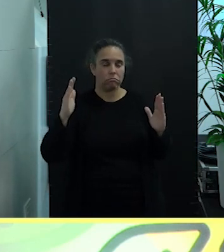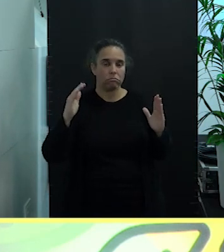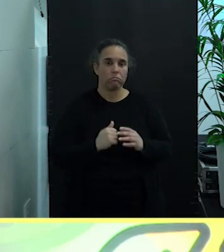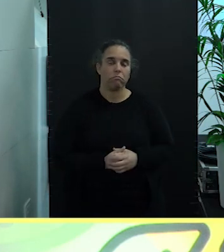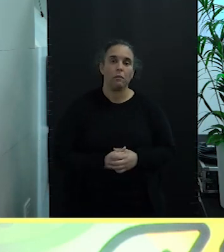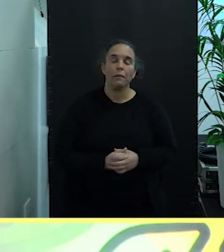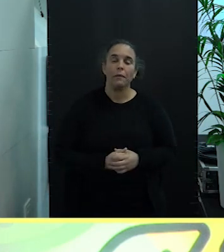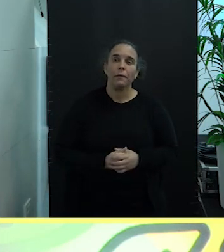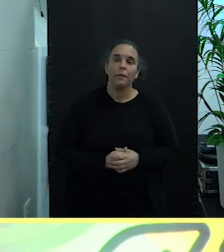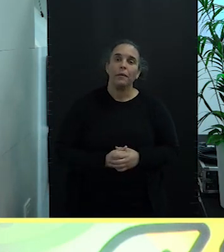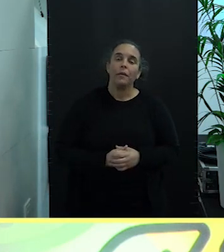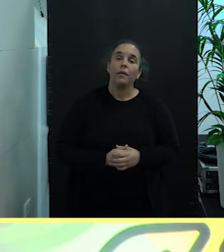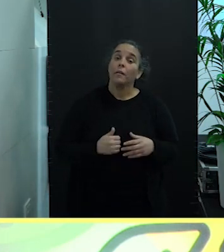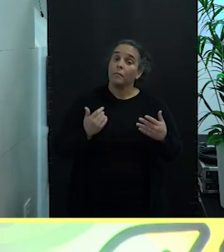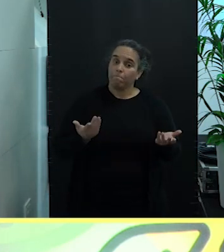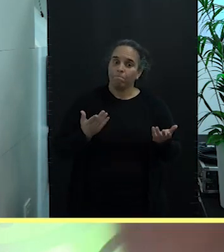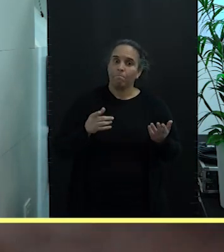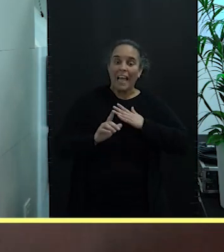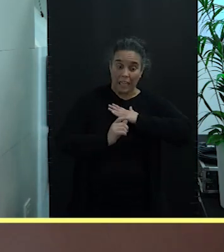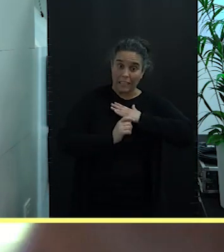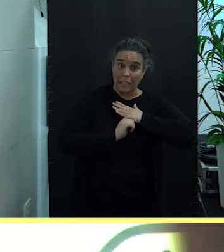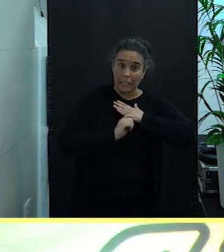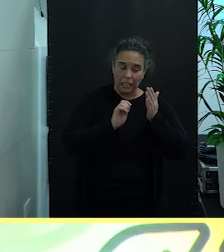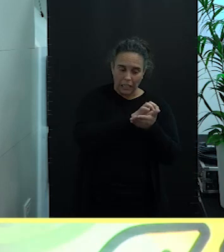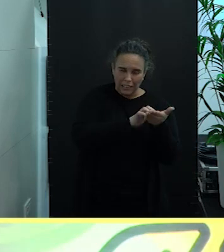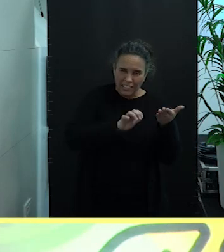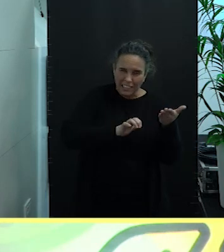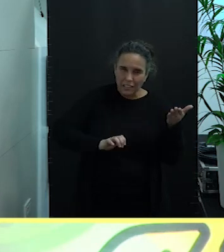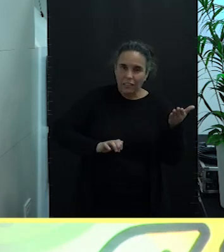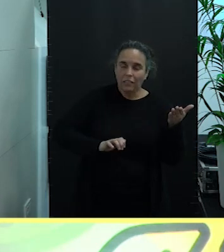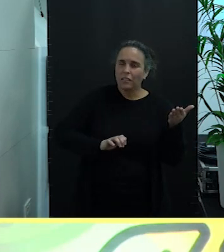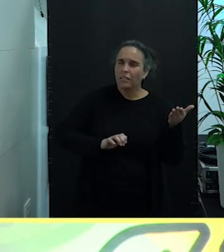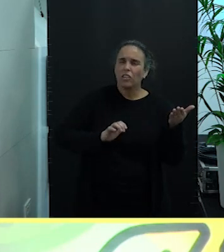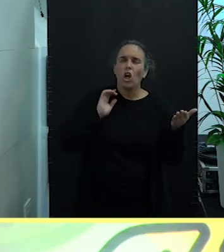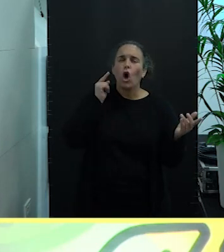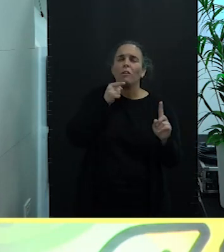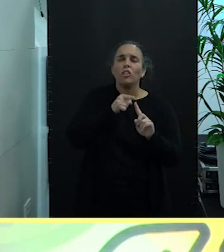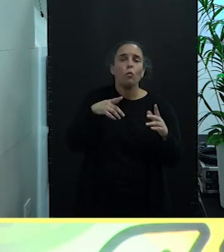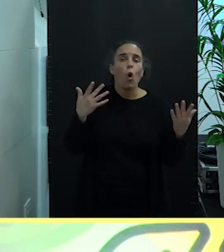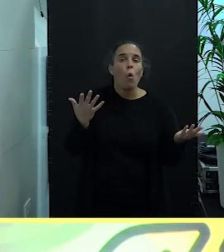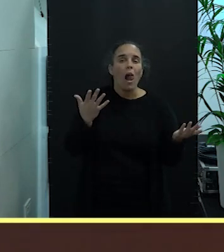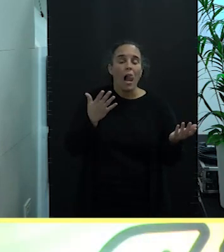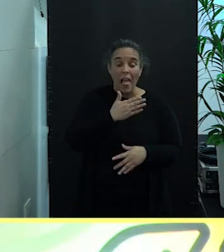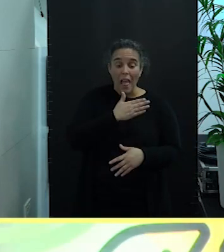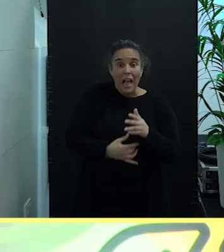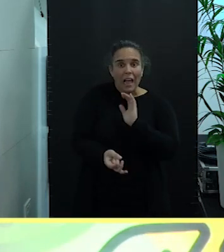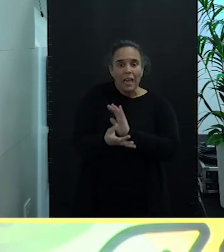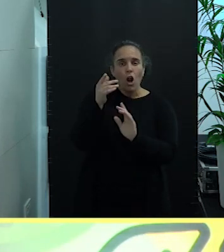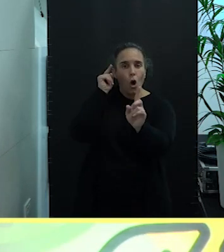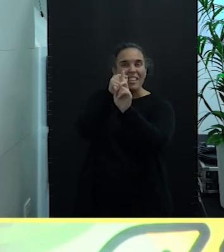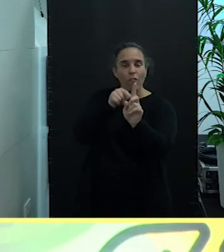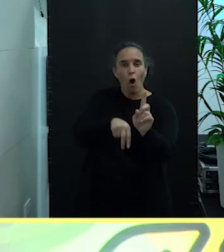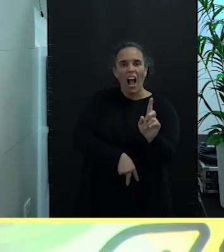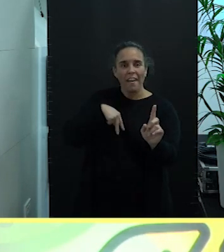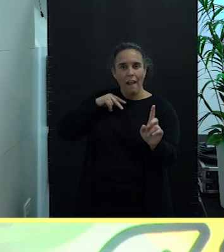Y en esta estrategia lo que se trata es generar una misión, un objetivo general y en